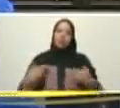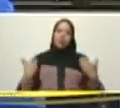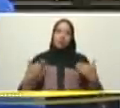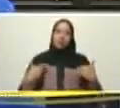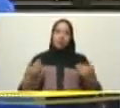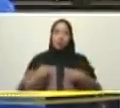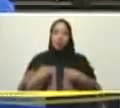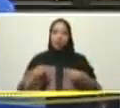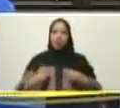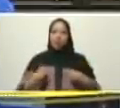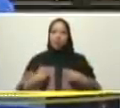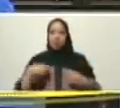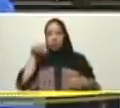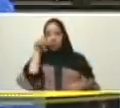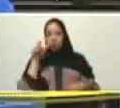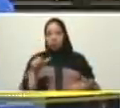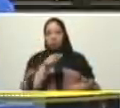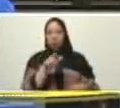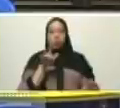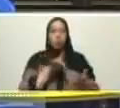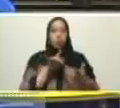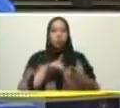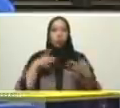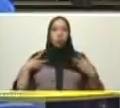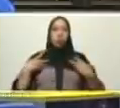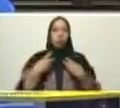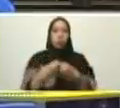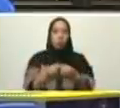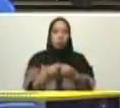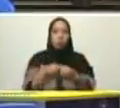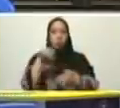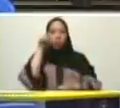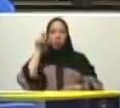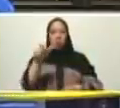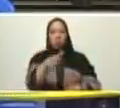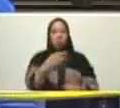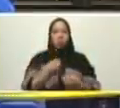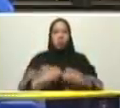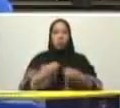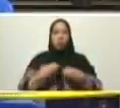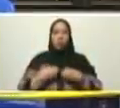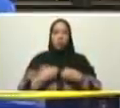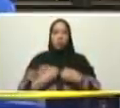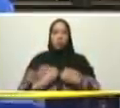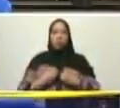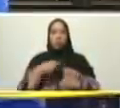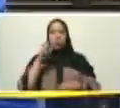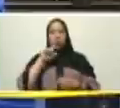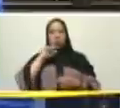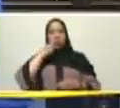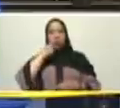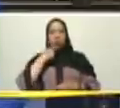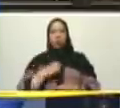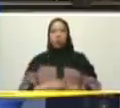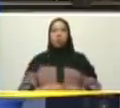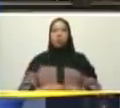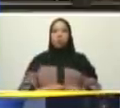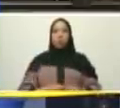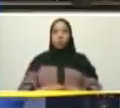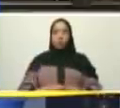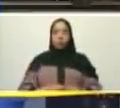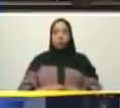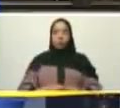vive el pueblo en sufrir junto al pueblo en vivir y sonreír junto al pueblo sea el secreto fíjense usted